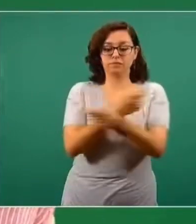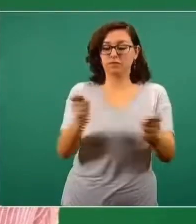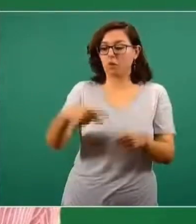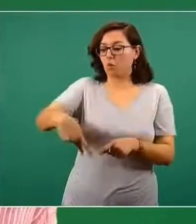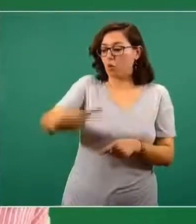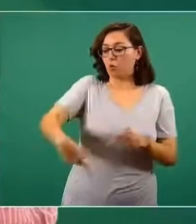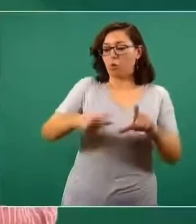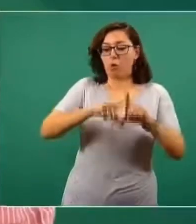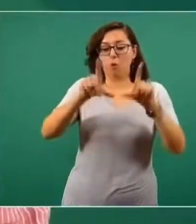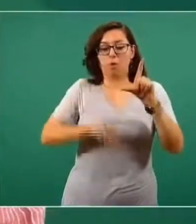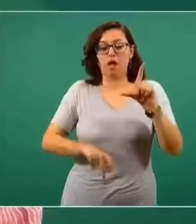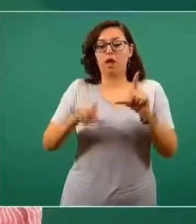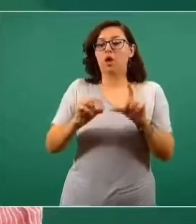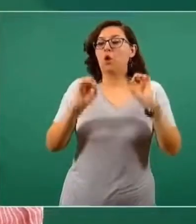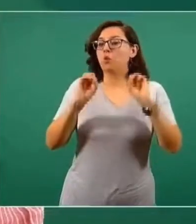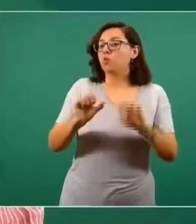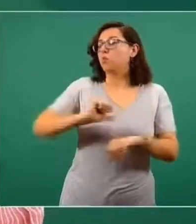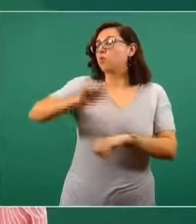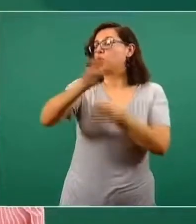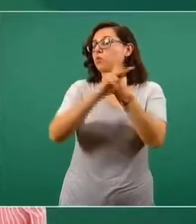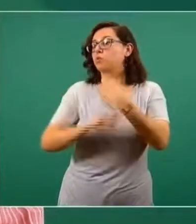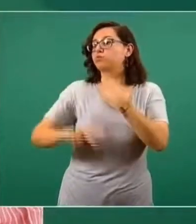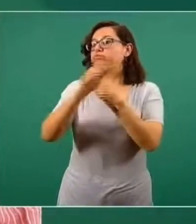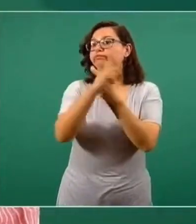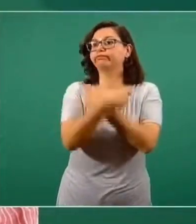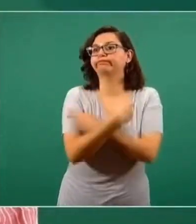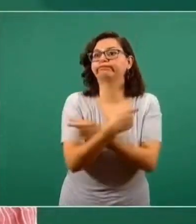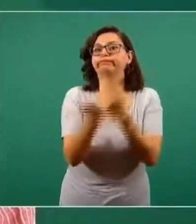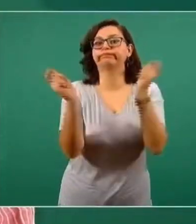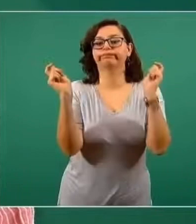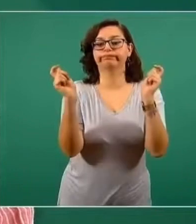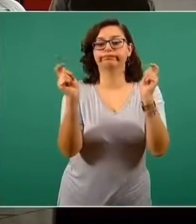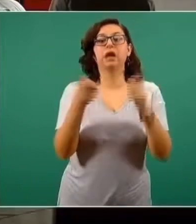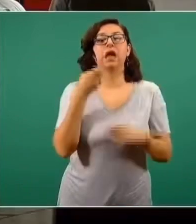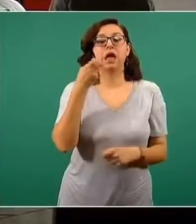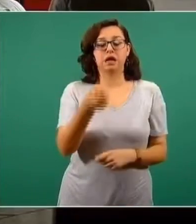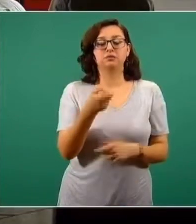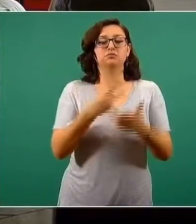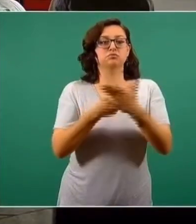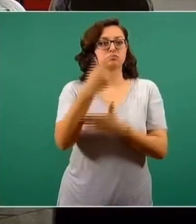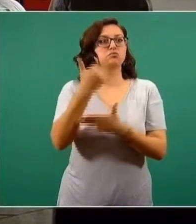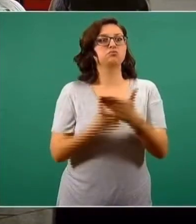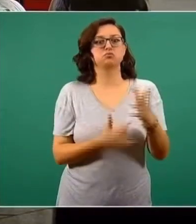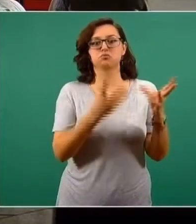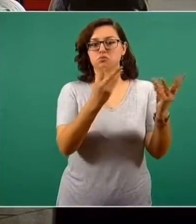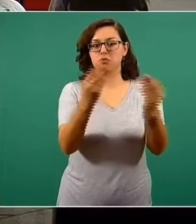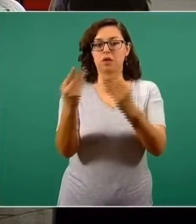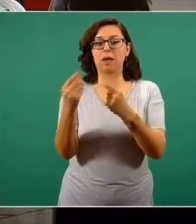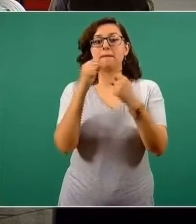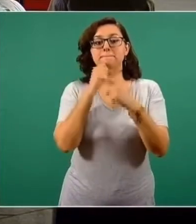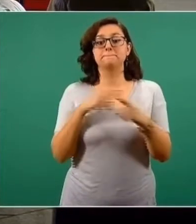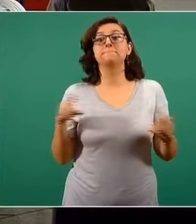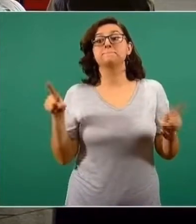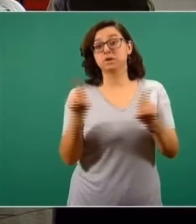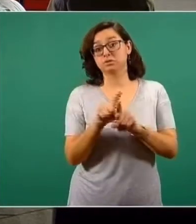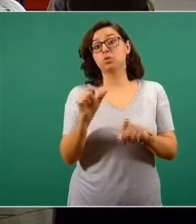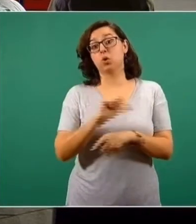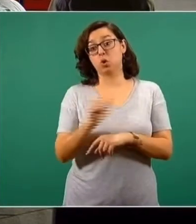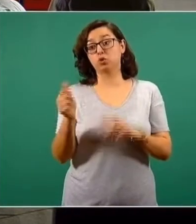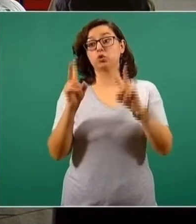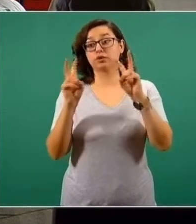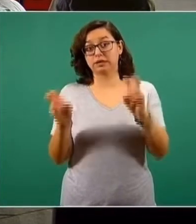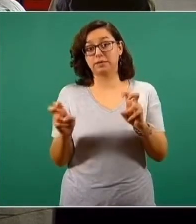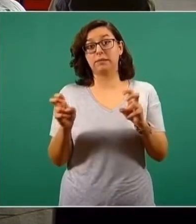si fuera necesario, a otros países. Entonces, hay muchos proyectos. Otro importante es la producción de antivenenos, que,